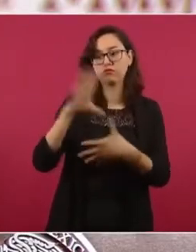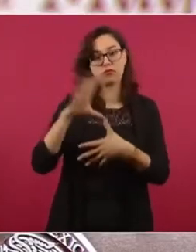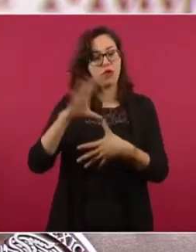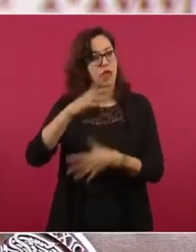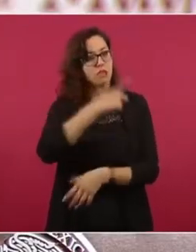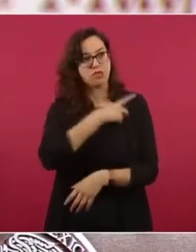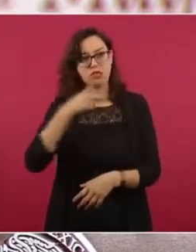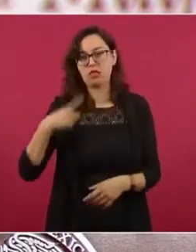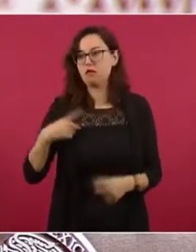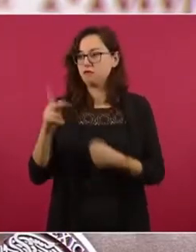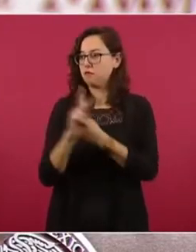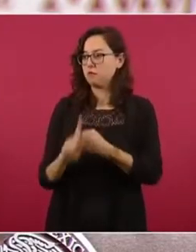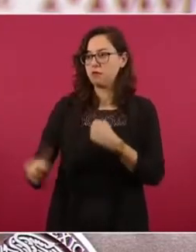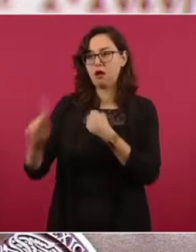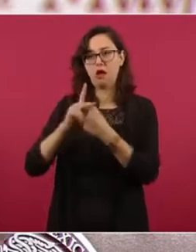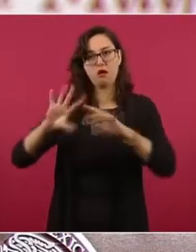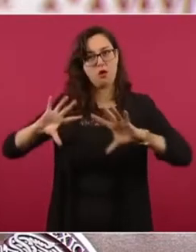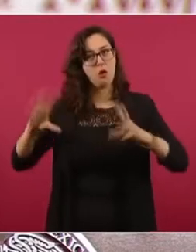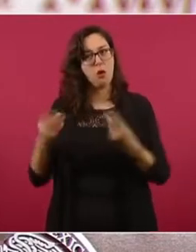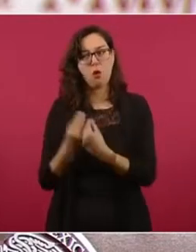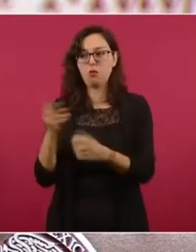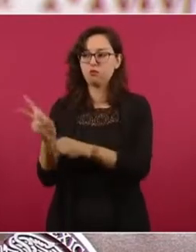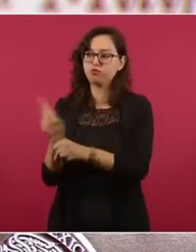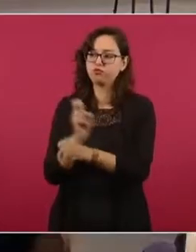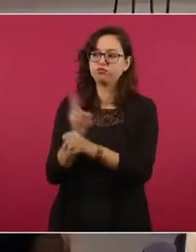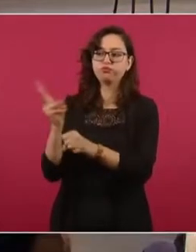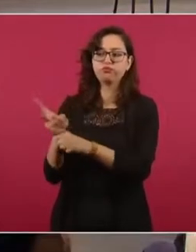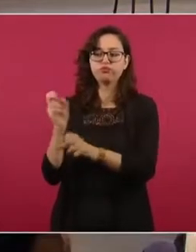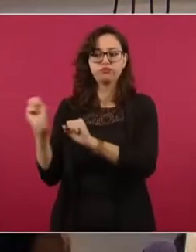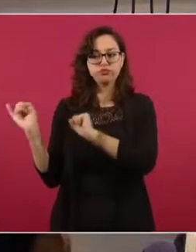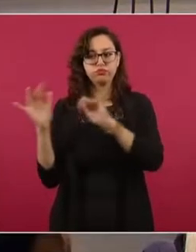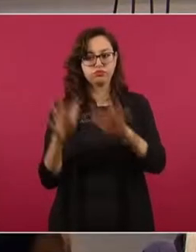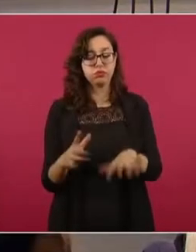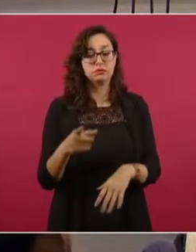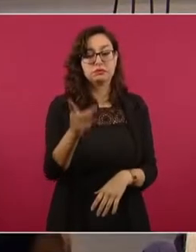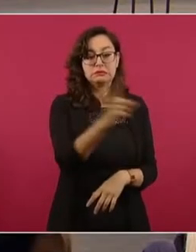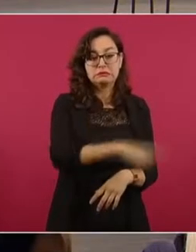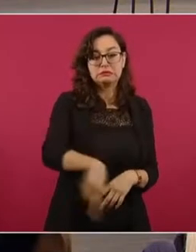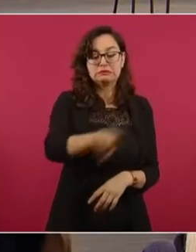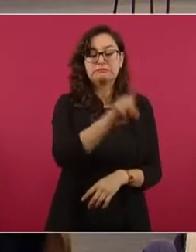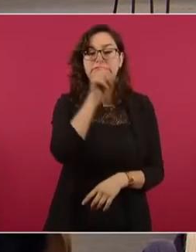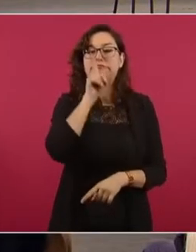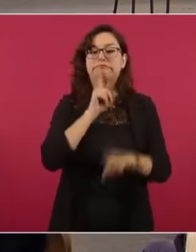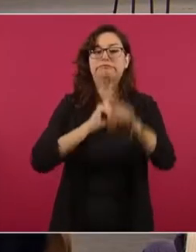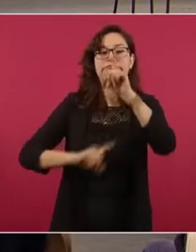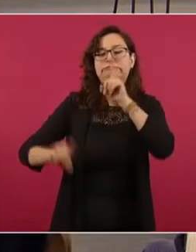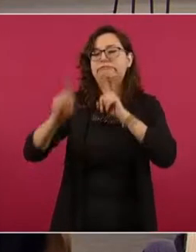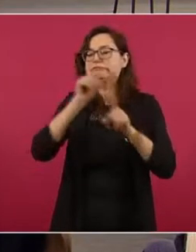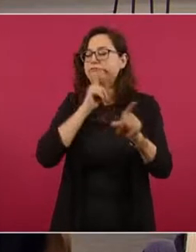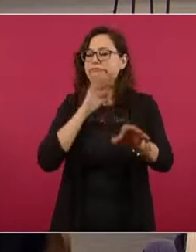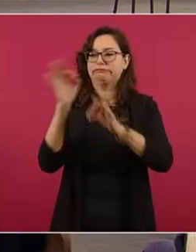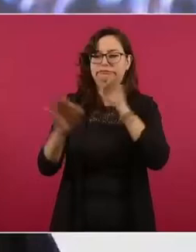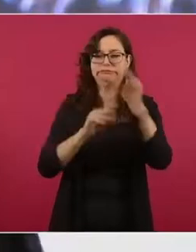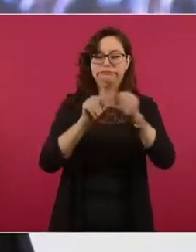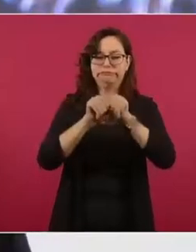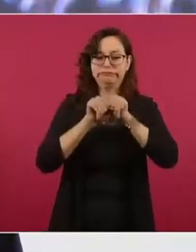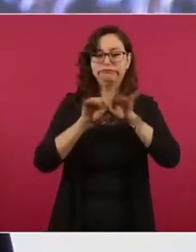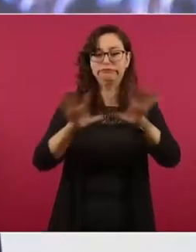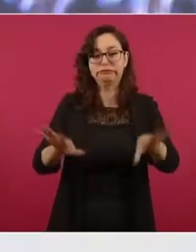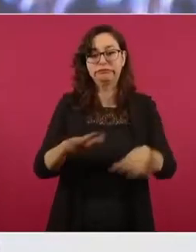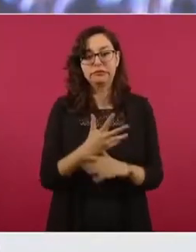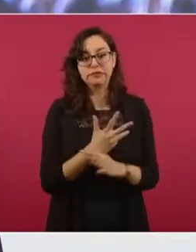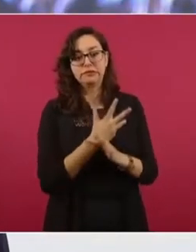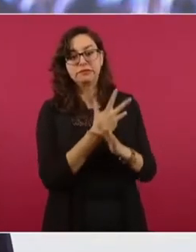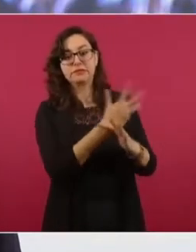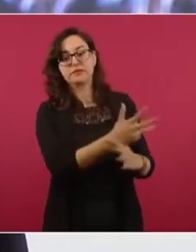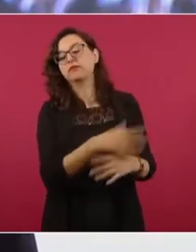y descalificaciones, destacó una fotografía con el pie de foto perfecto. AMLO ignora